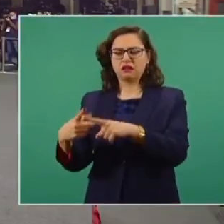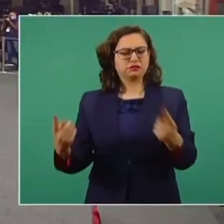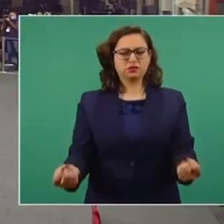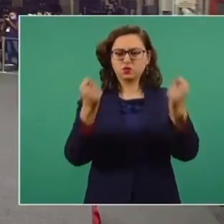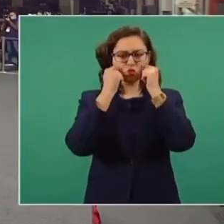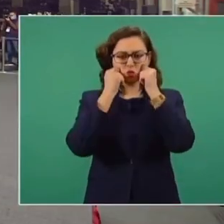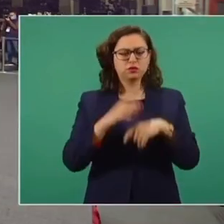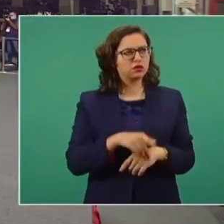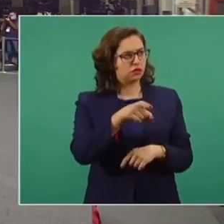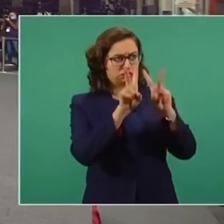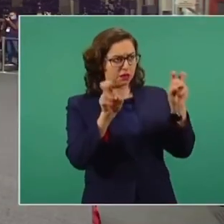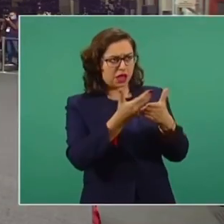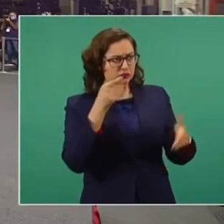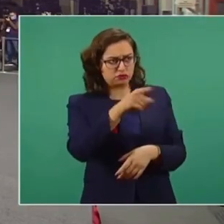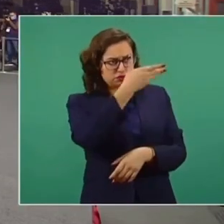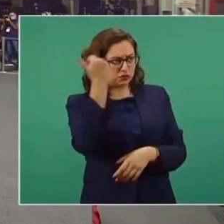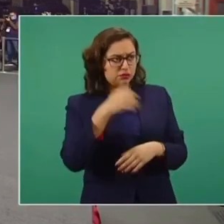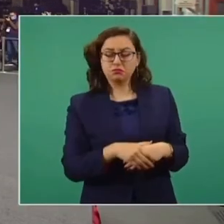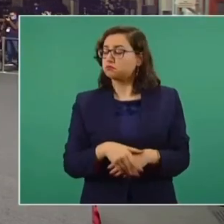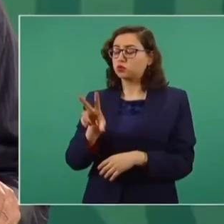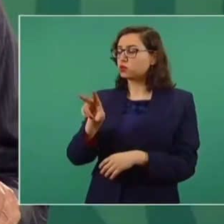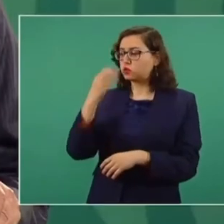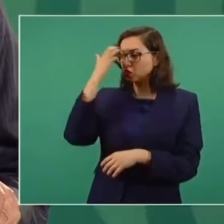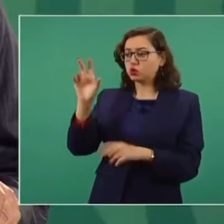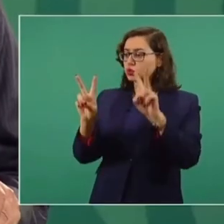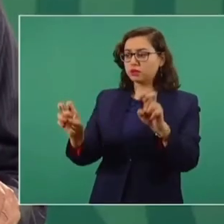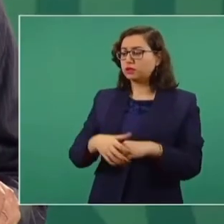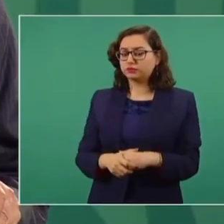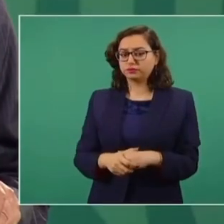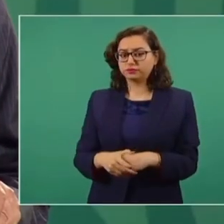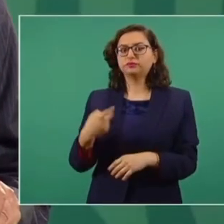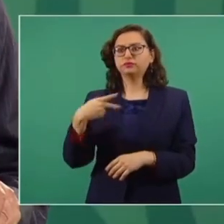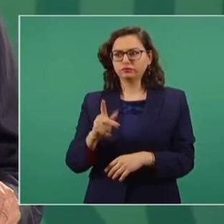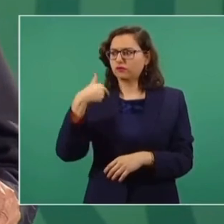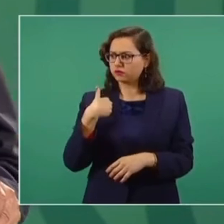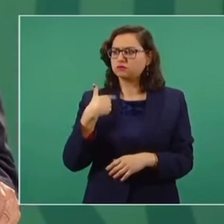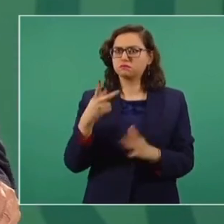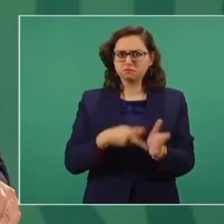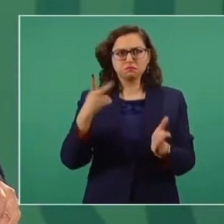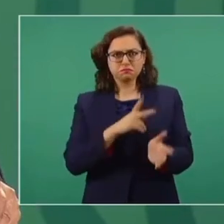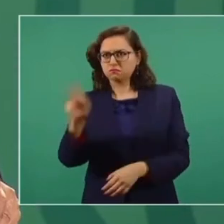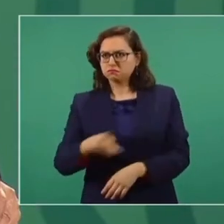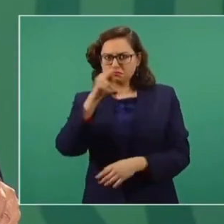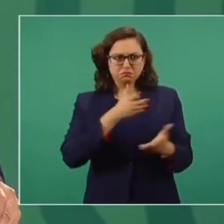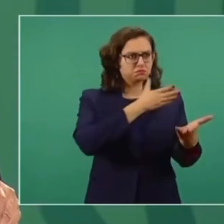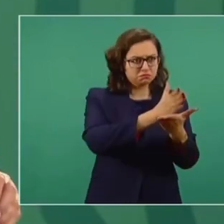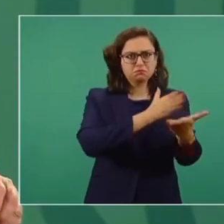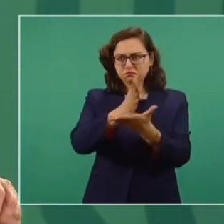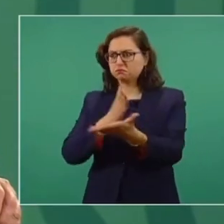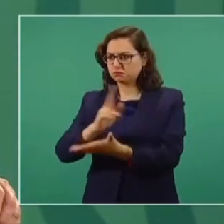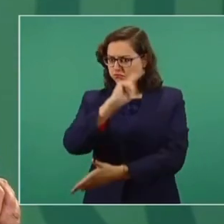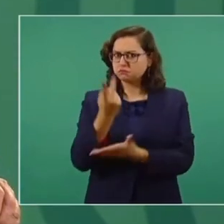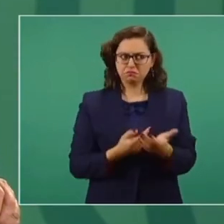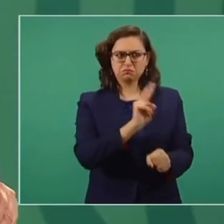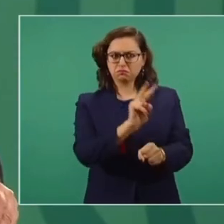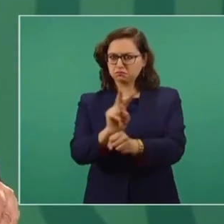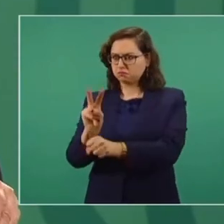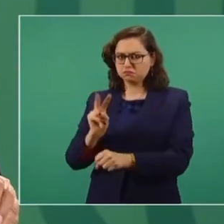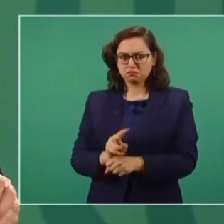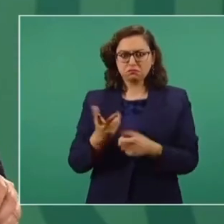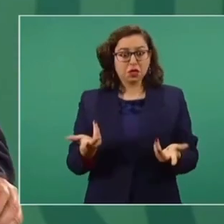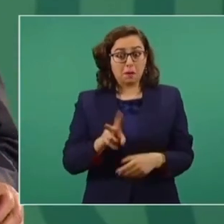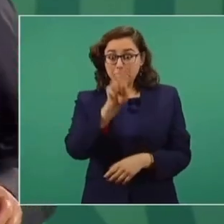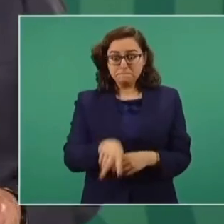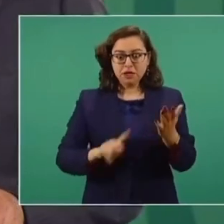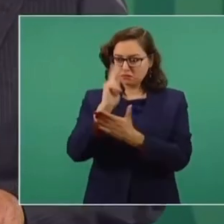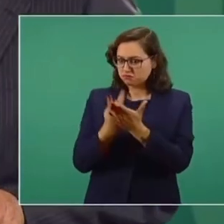¿Usted no conocía este tema, presidente? No, y estoy constantemente recorriendo los pueblos y superviso el programa y es un